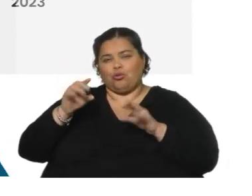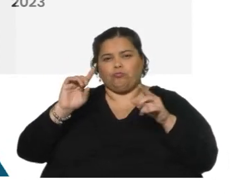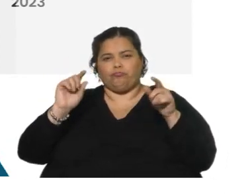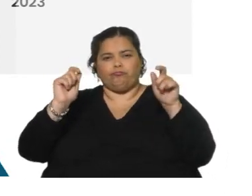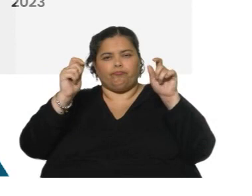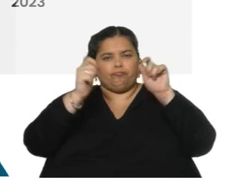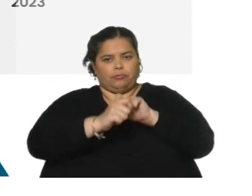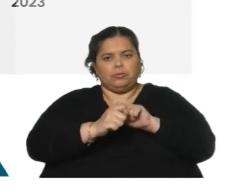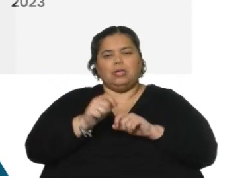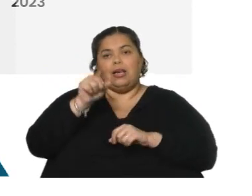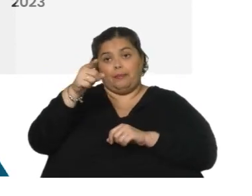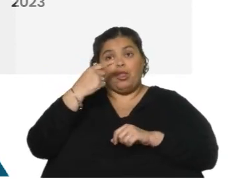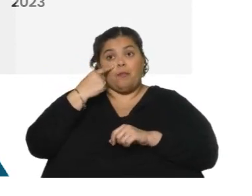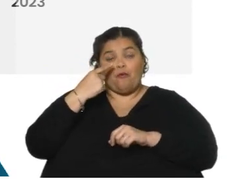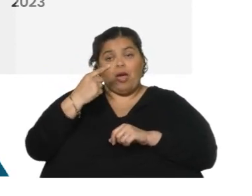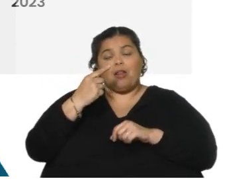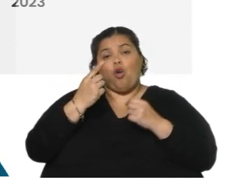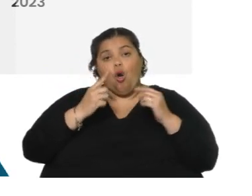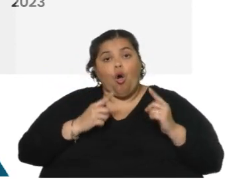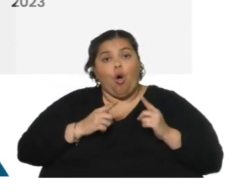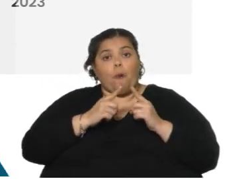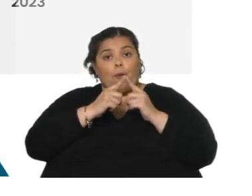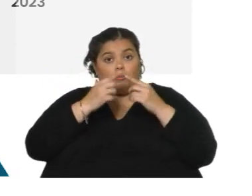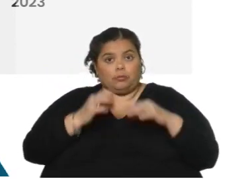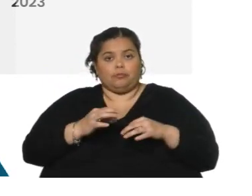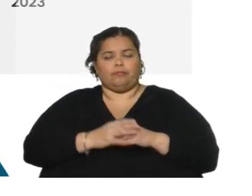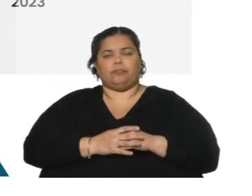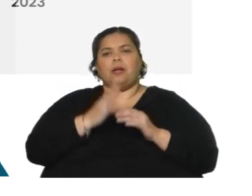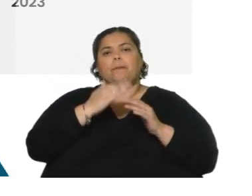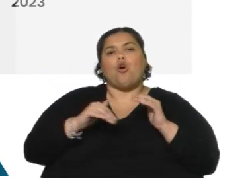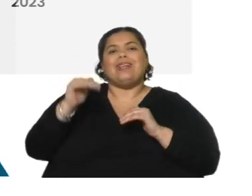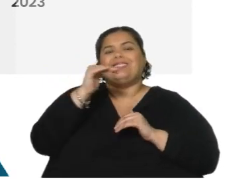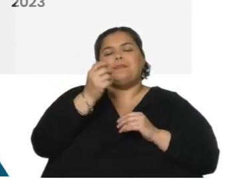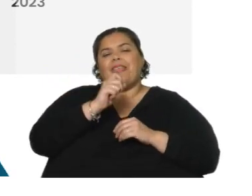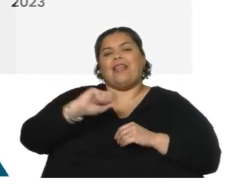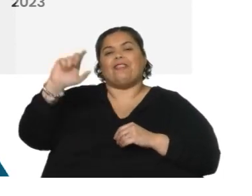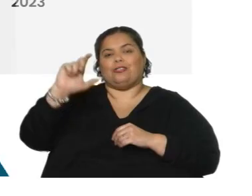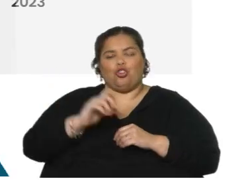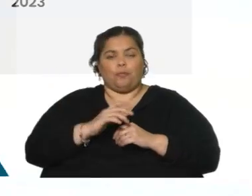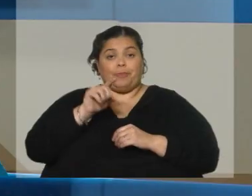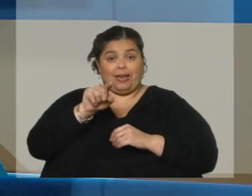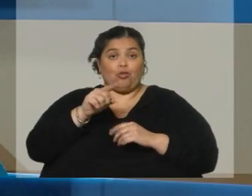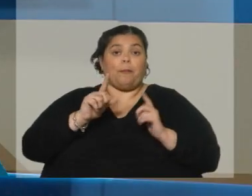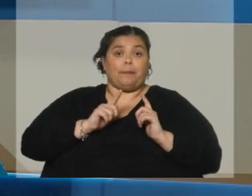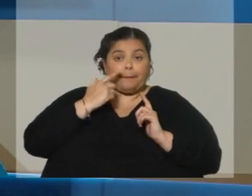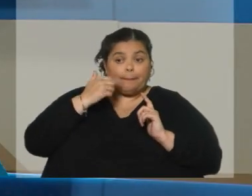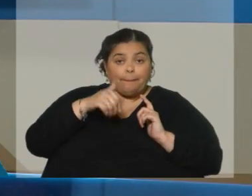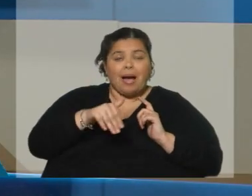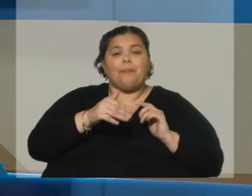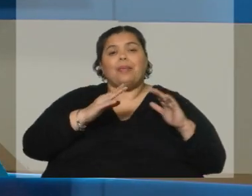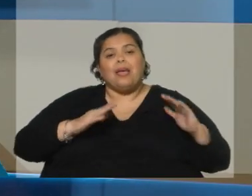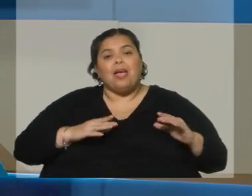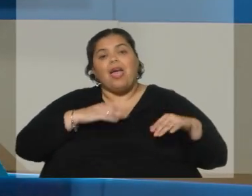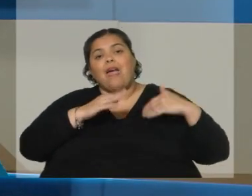y vemos el alza promedio de los precios de los alquileres por encima de la inflación. Las perspectivas son que evolucionen más o menos